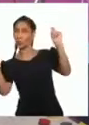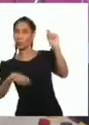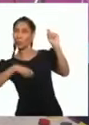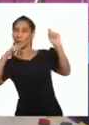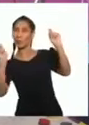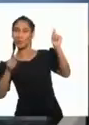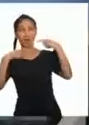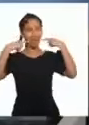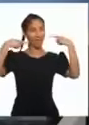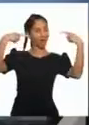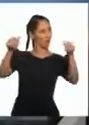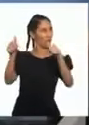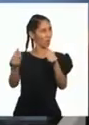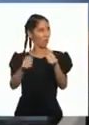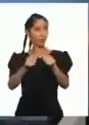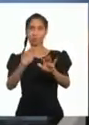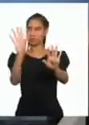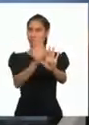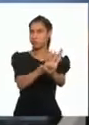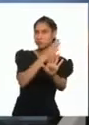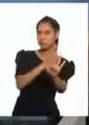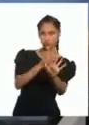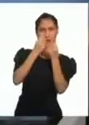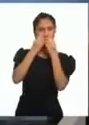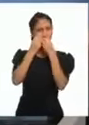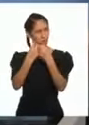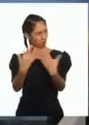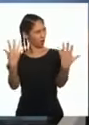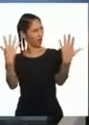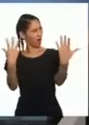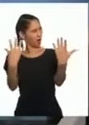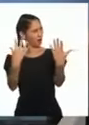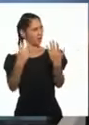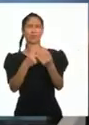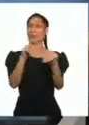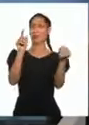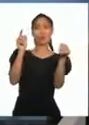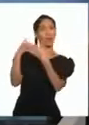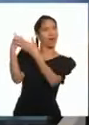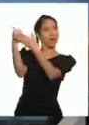interpretan. ¡Enriquecen con más conocimientos!